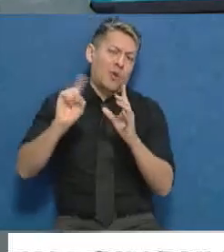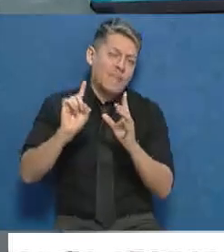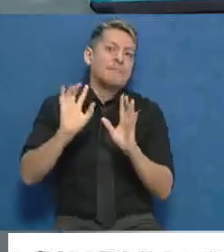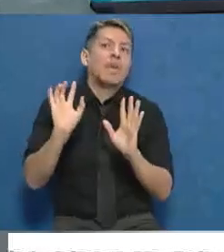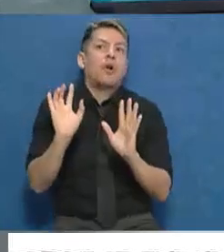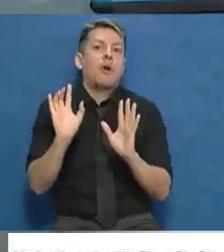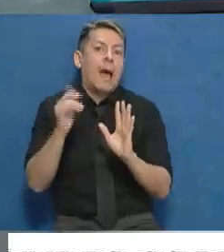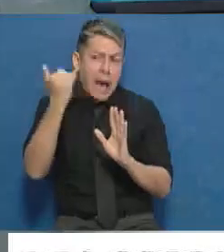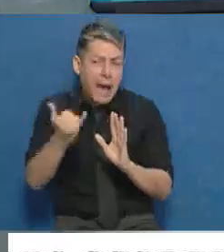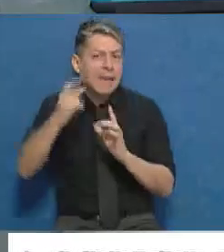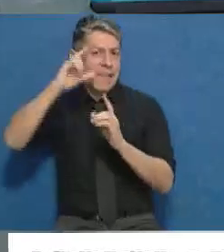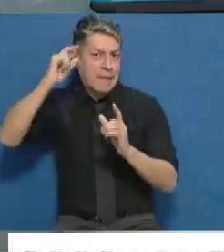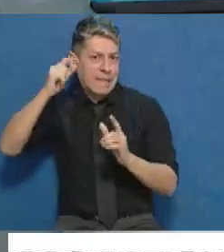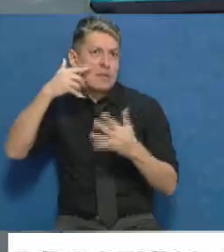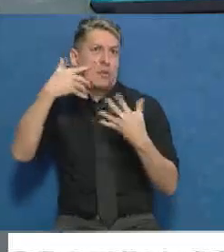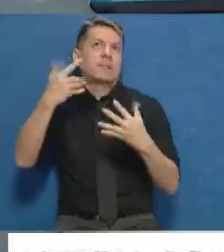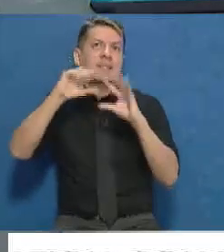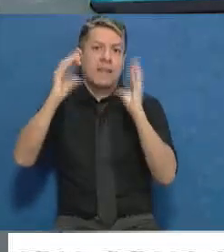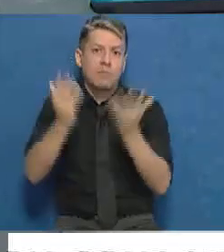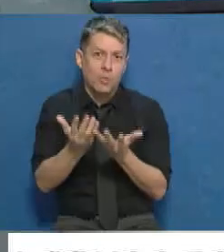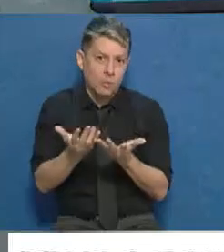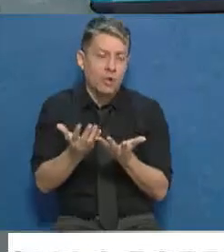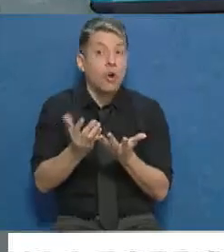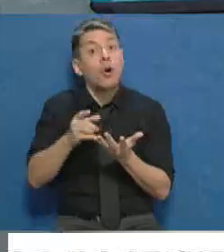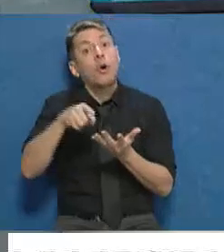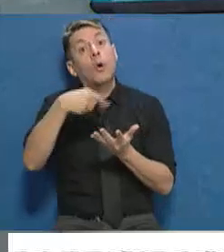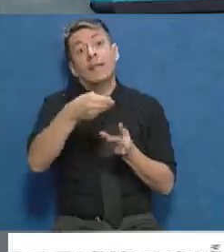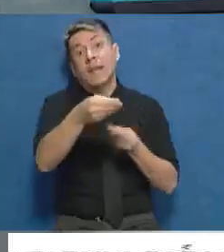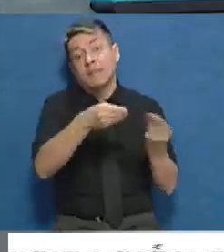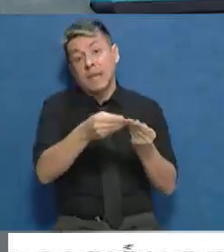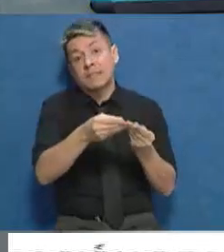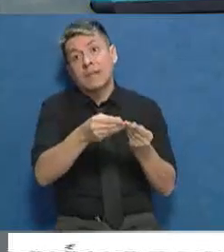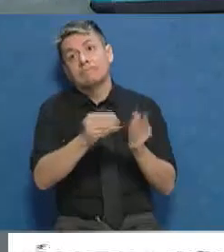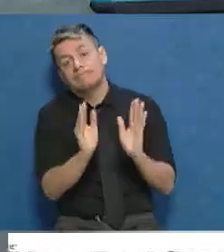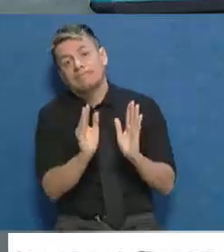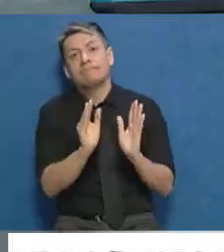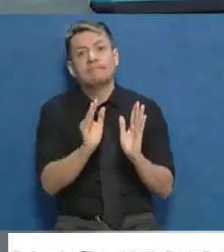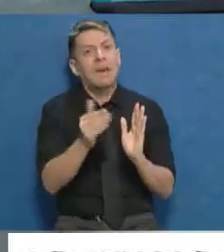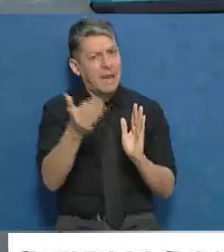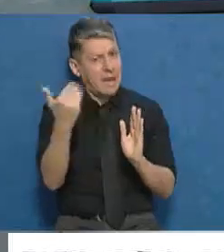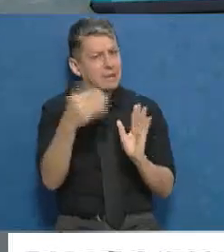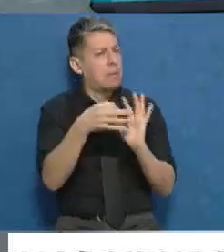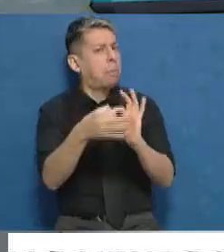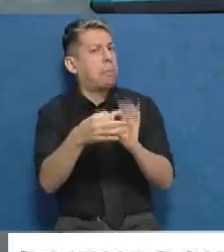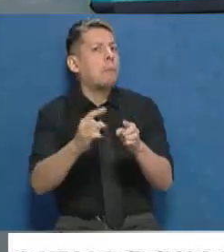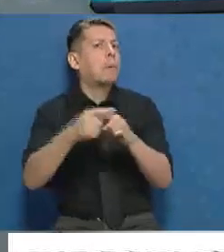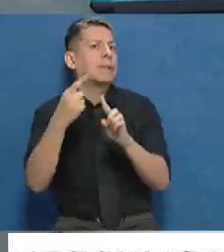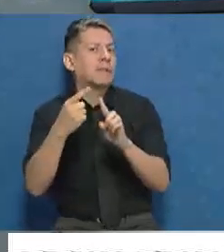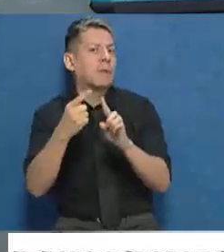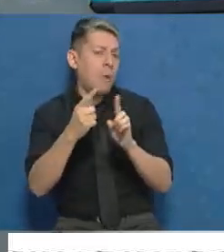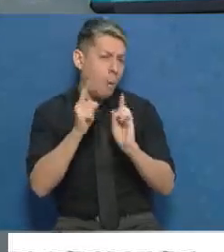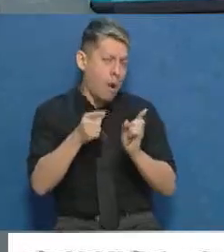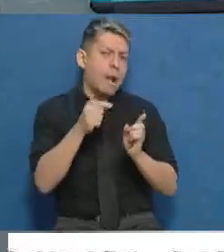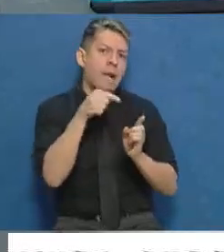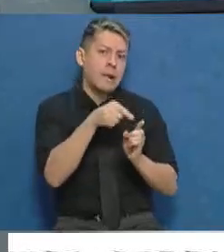es una empresa reconocida a nivel internacional. las otras dos, si bien en algún punto se las ligó a cierto sector político, tienen también un